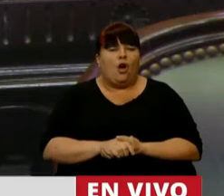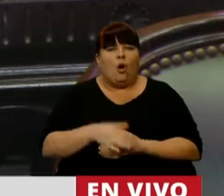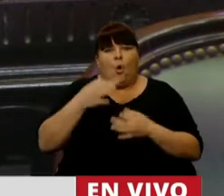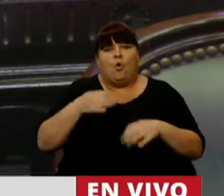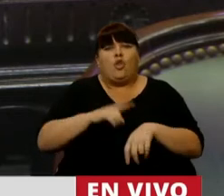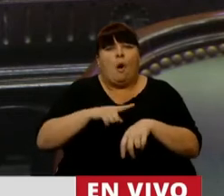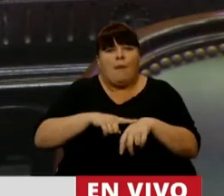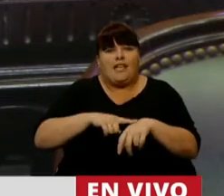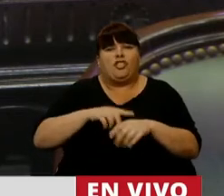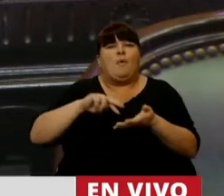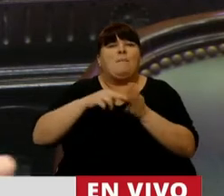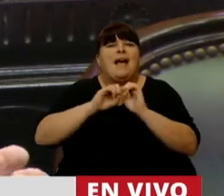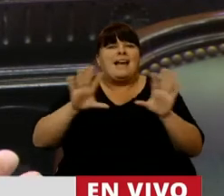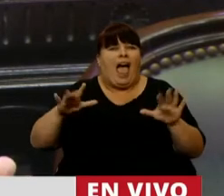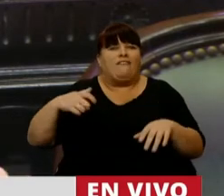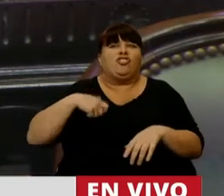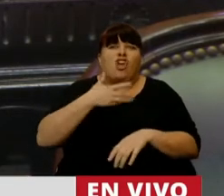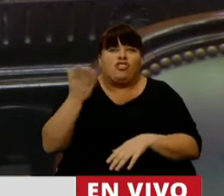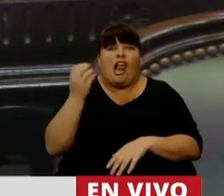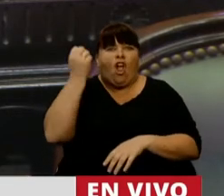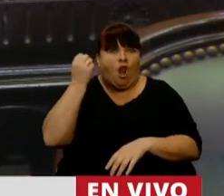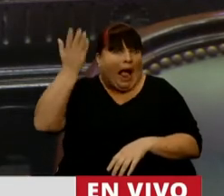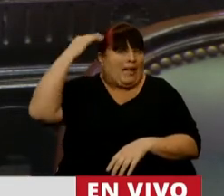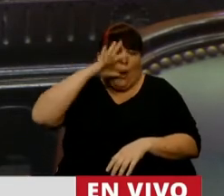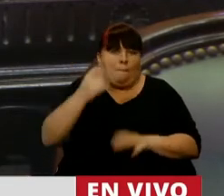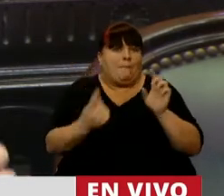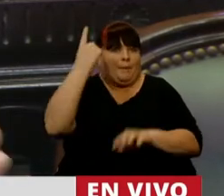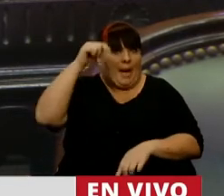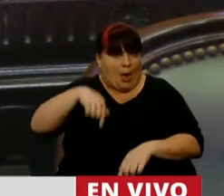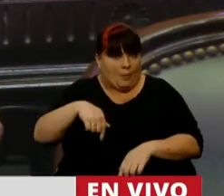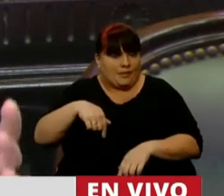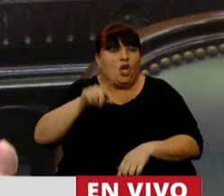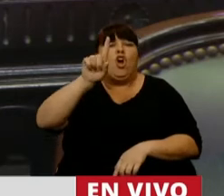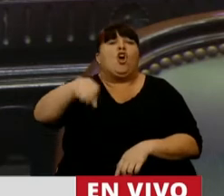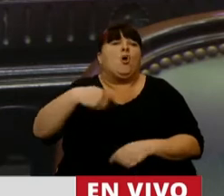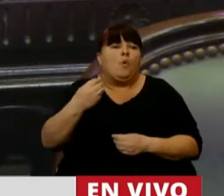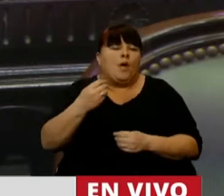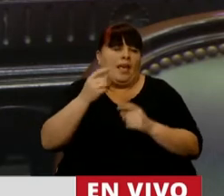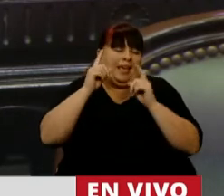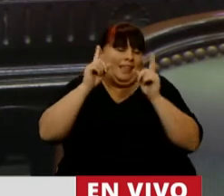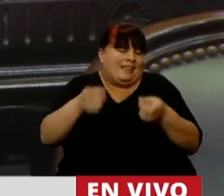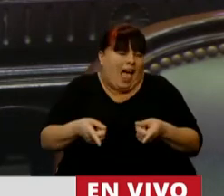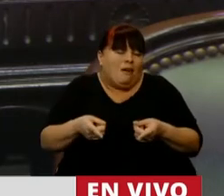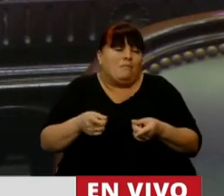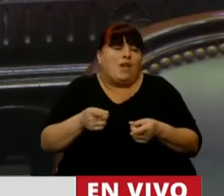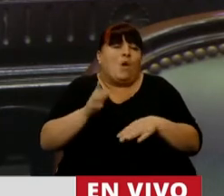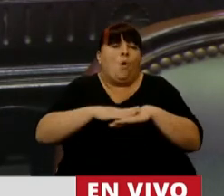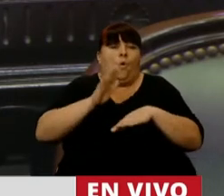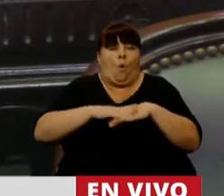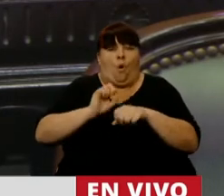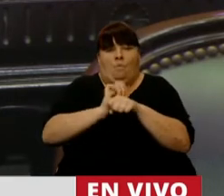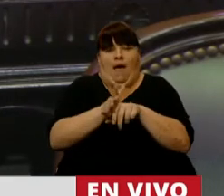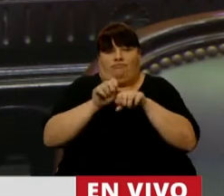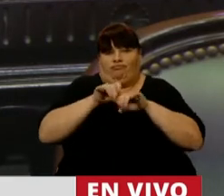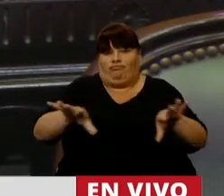crisis socioeconómica sin precedentes, producido, entre otras cosas, por esta